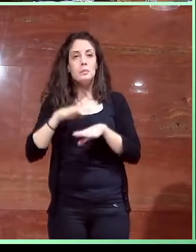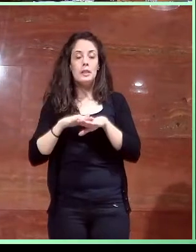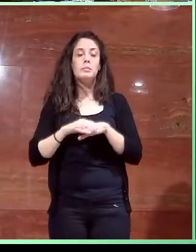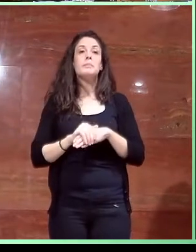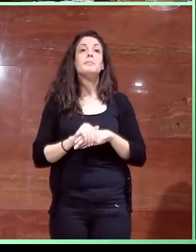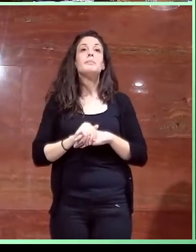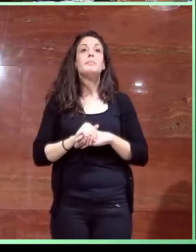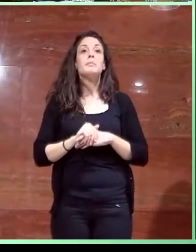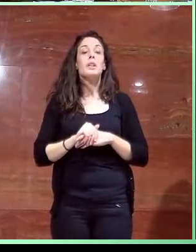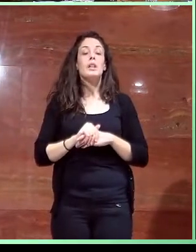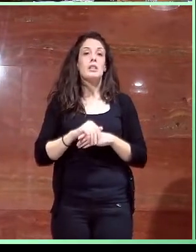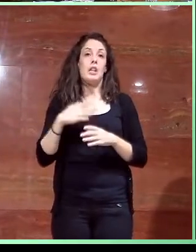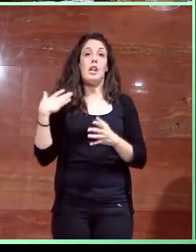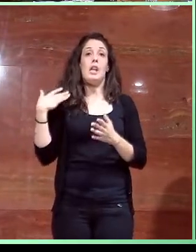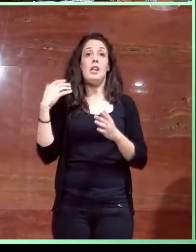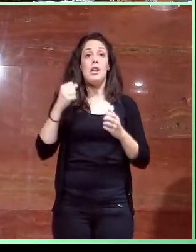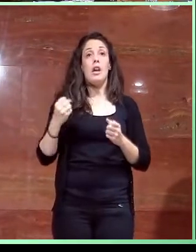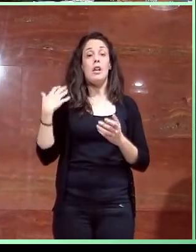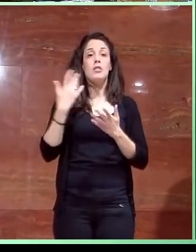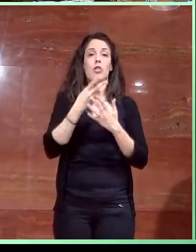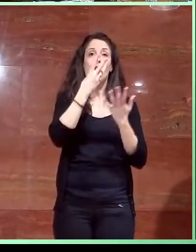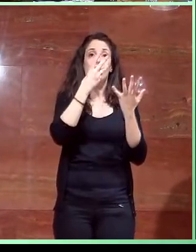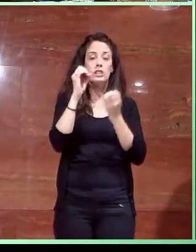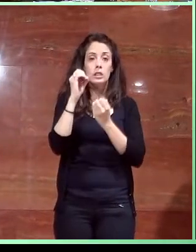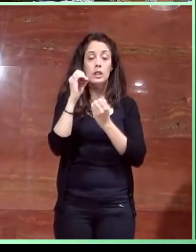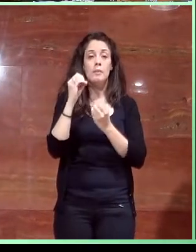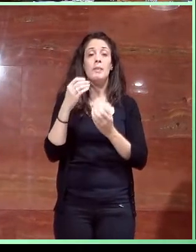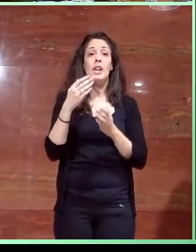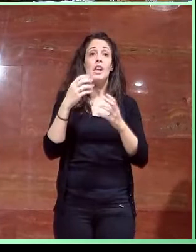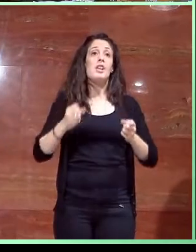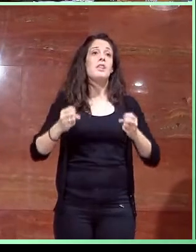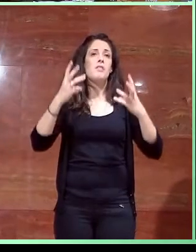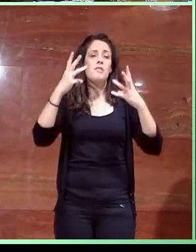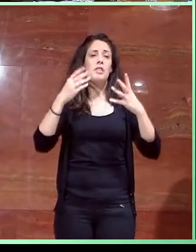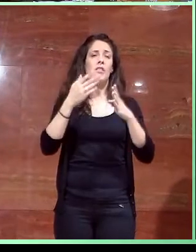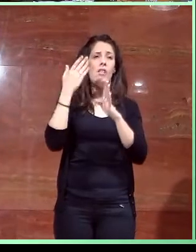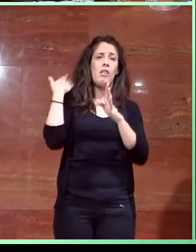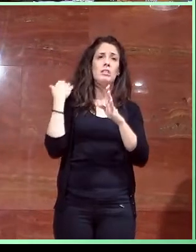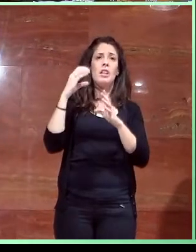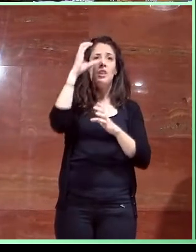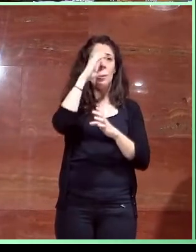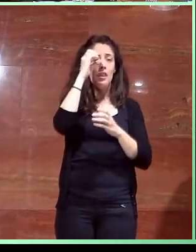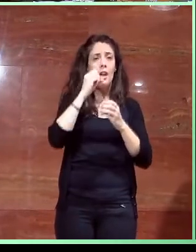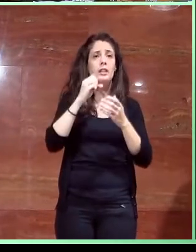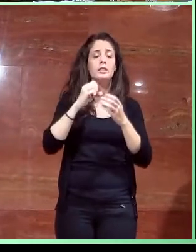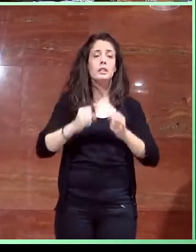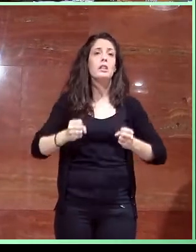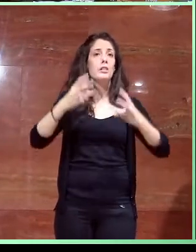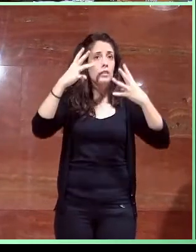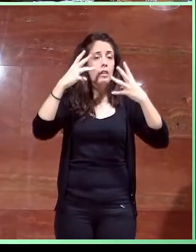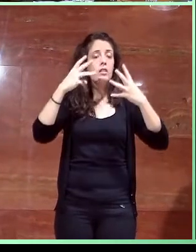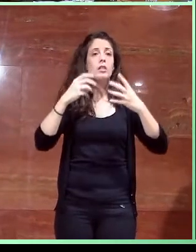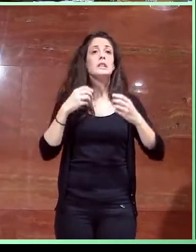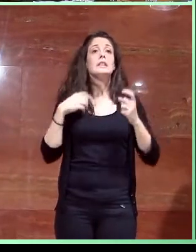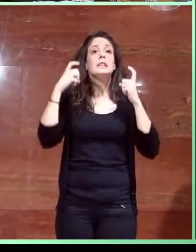tiene 80 años, como hemos visto, el edificio es posterior, que se dedica a las ciencias de la construcción y, por lo tanto, se intentó experimentar y